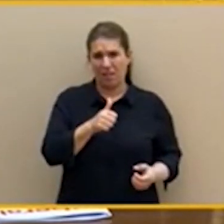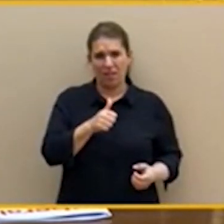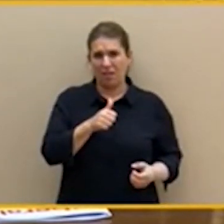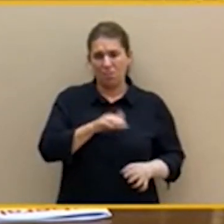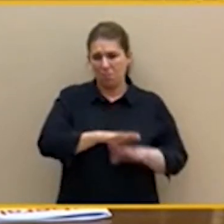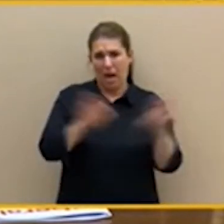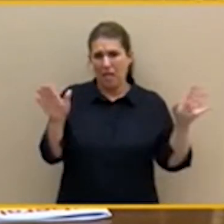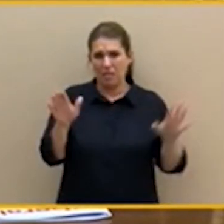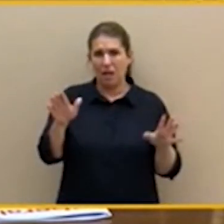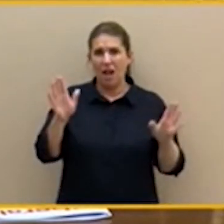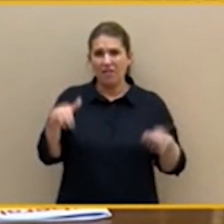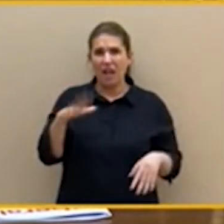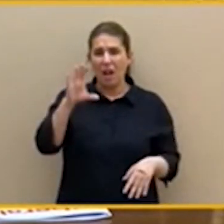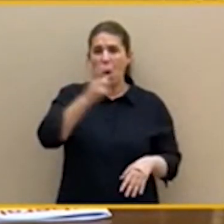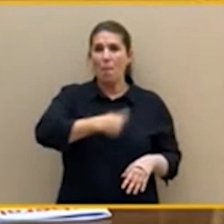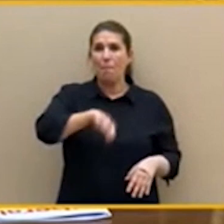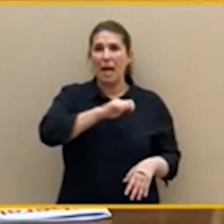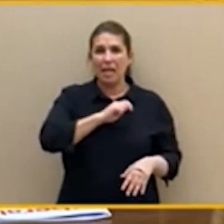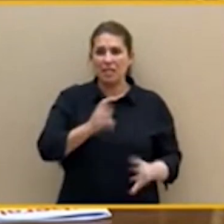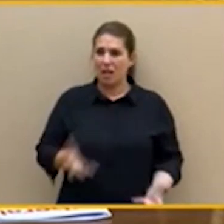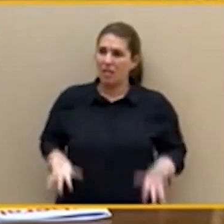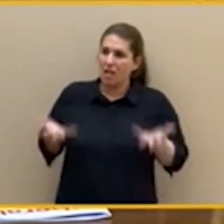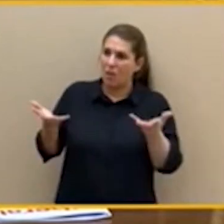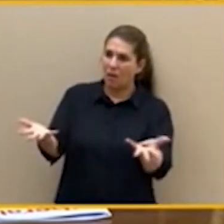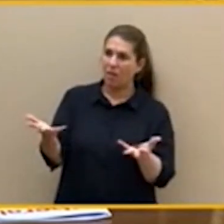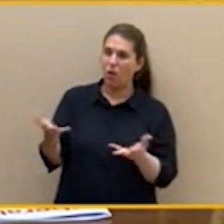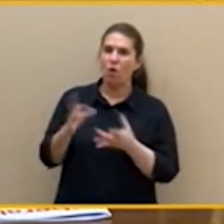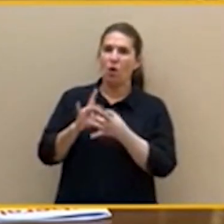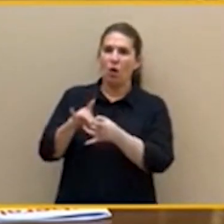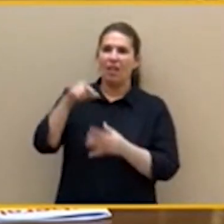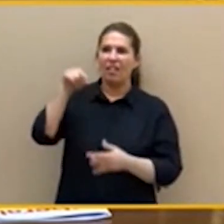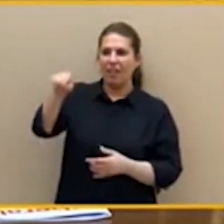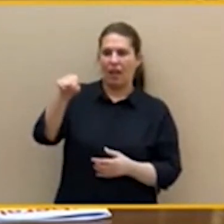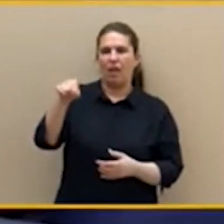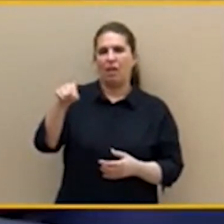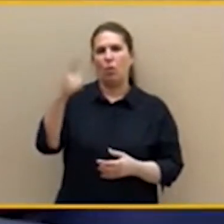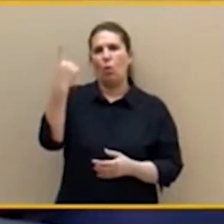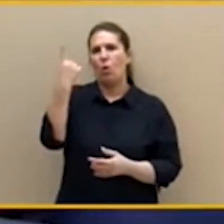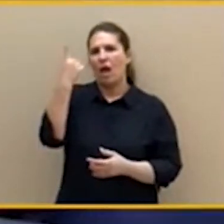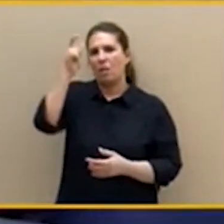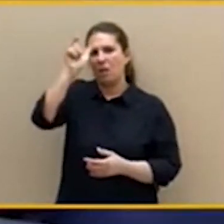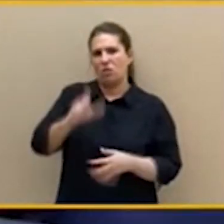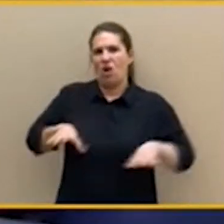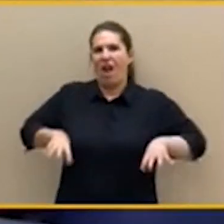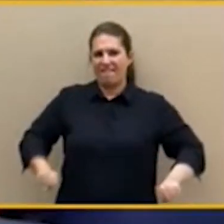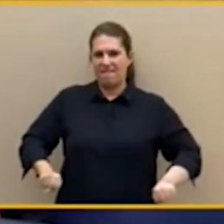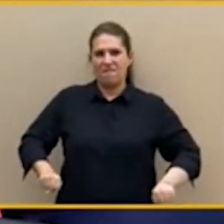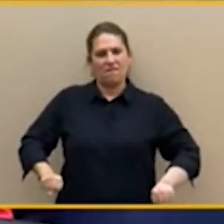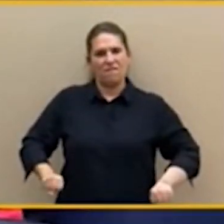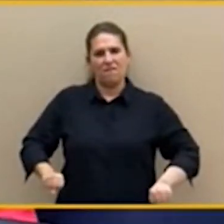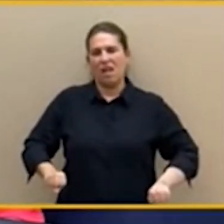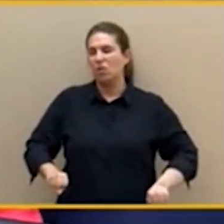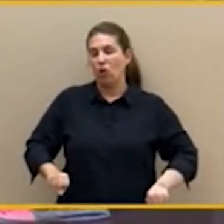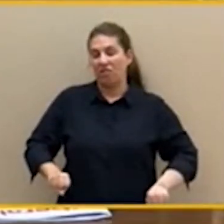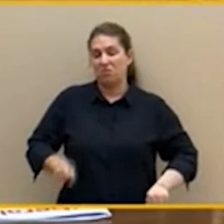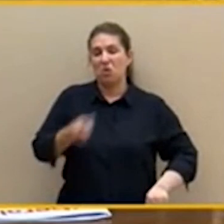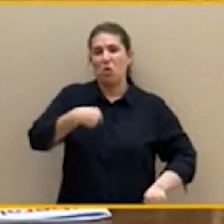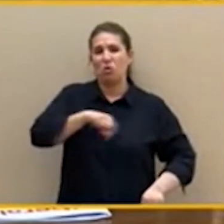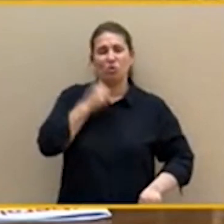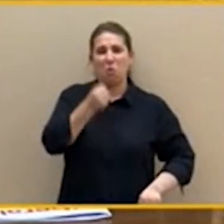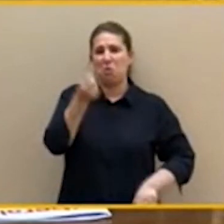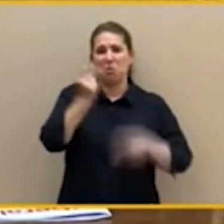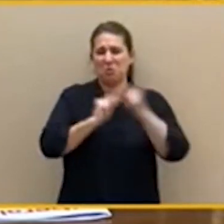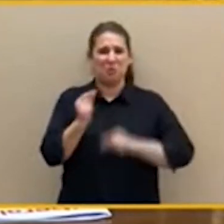inagotable de una sola persona. Por tanto, nosotros no vamos a apoyar estos presupuestos. Y usted sabe, señora Montero,